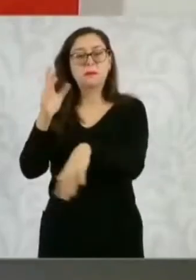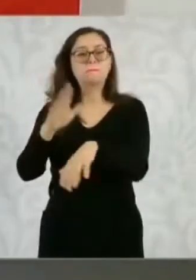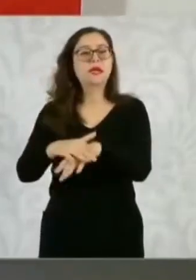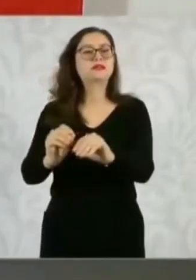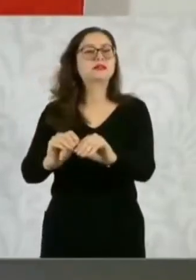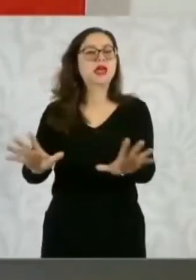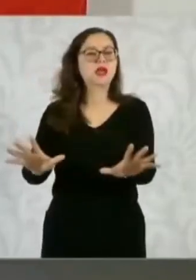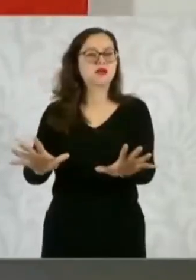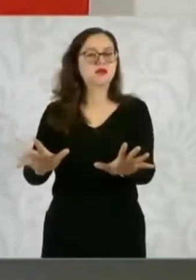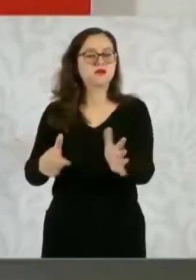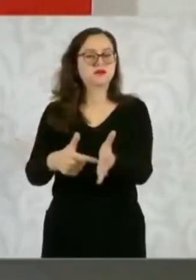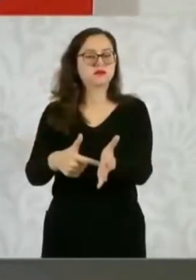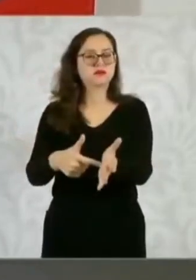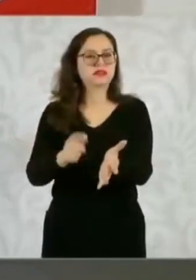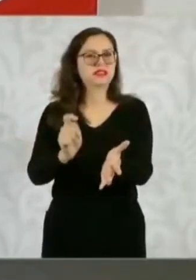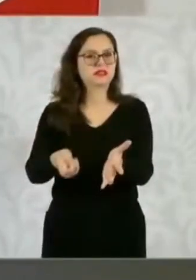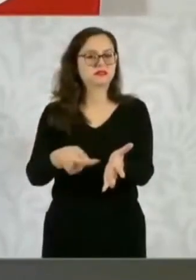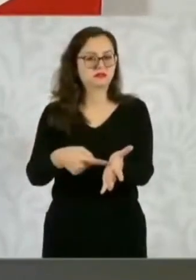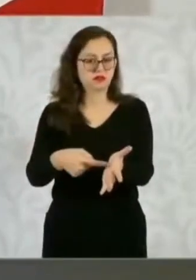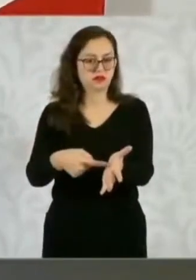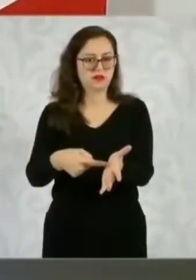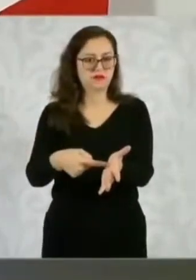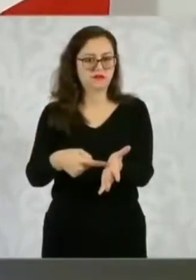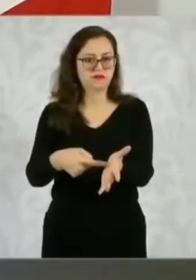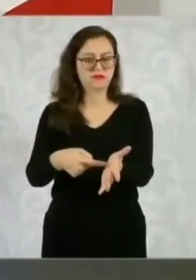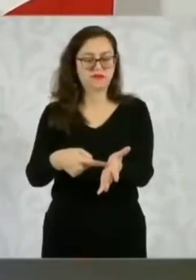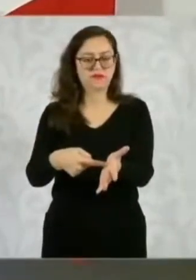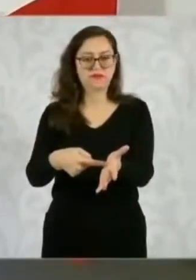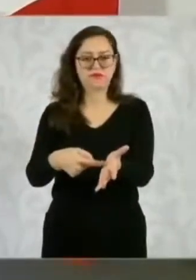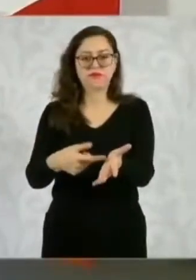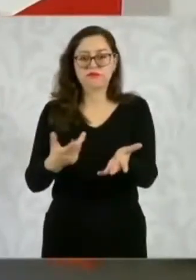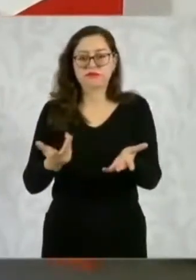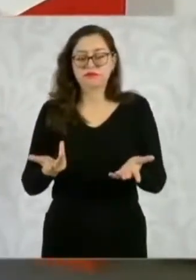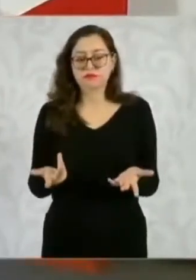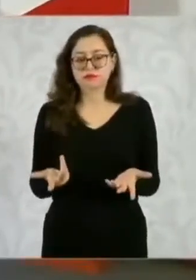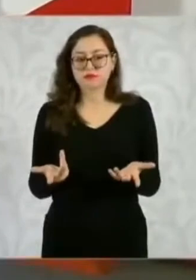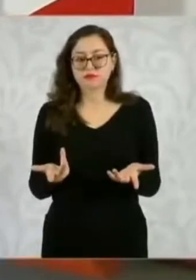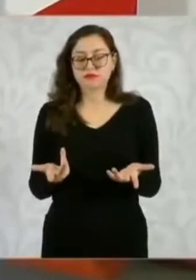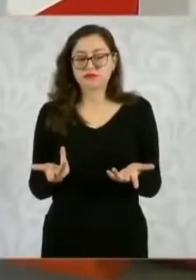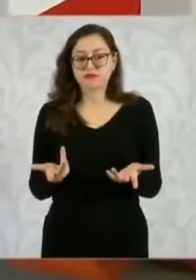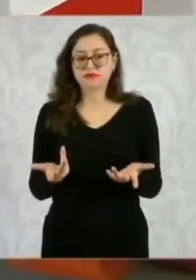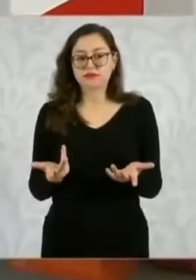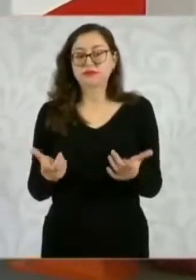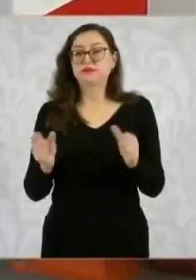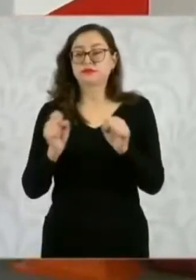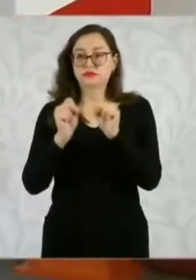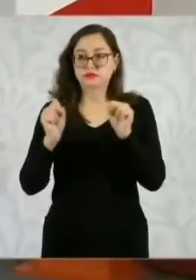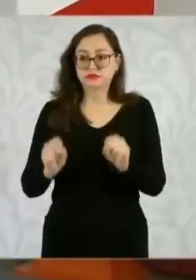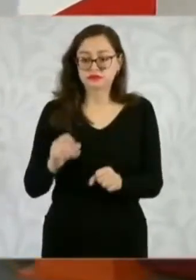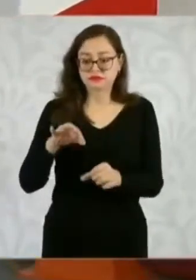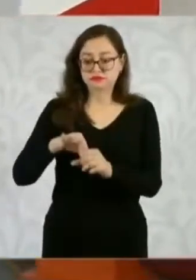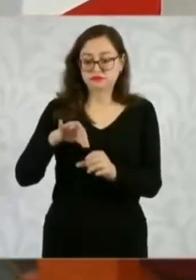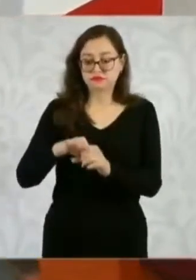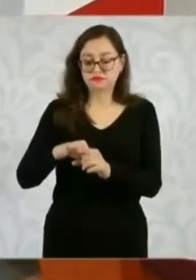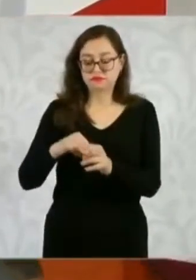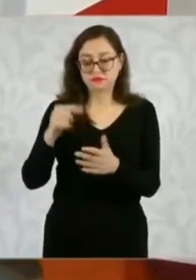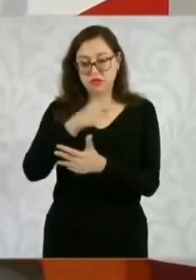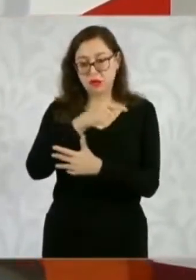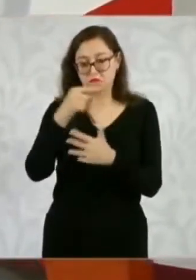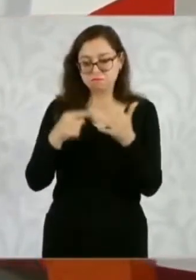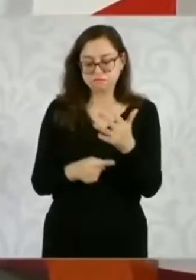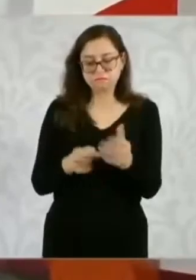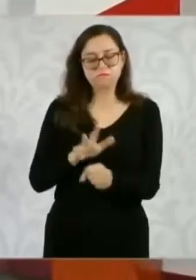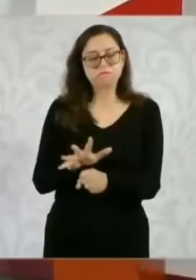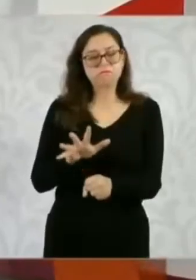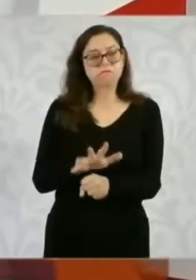reforma y que el sistema electoral tenga los elementos suficientes para poder